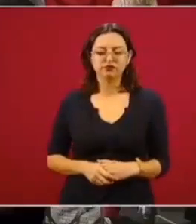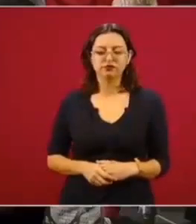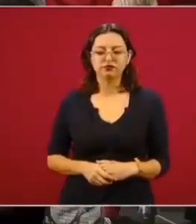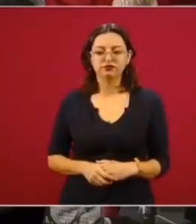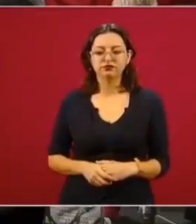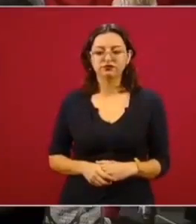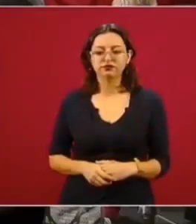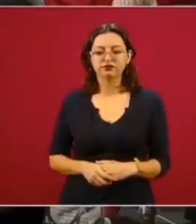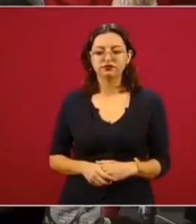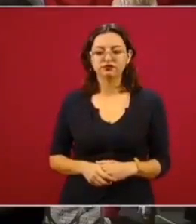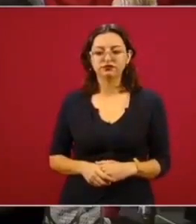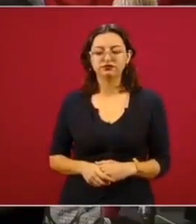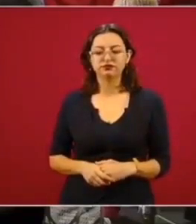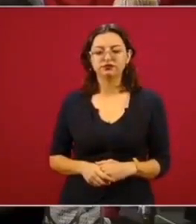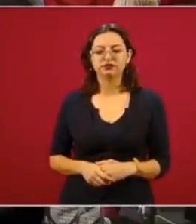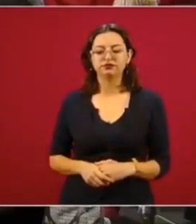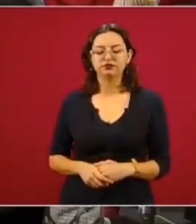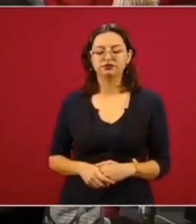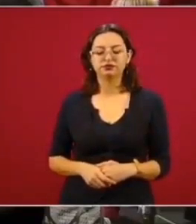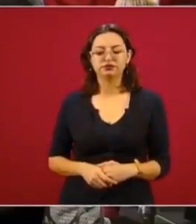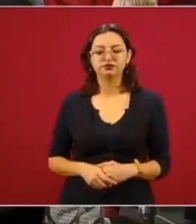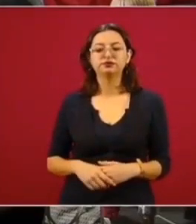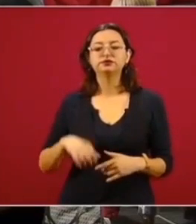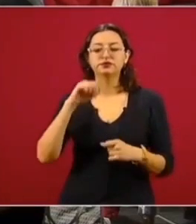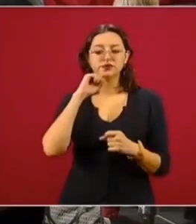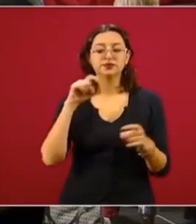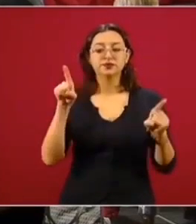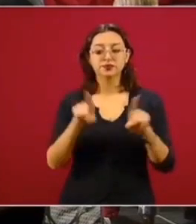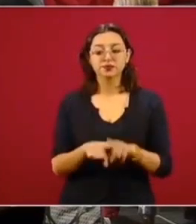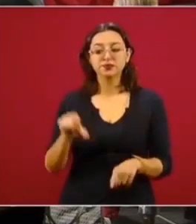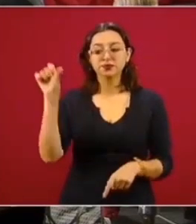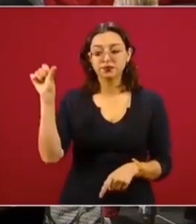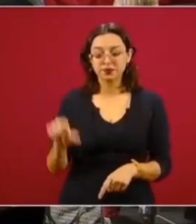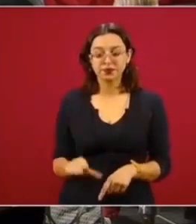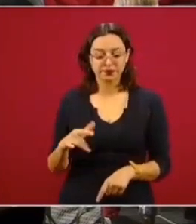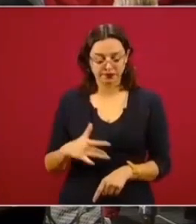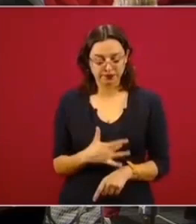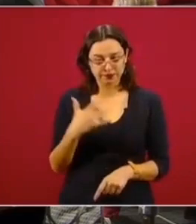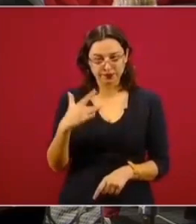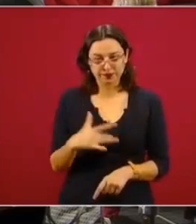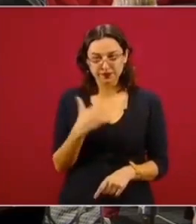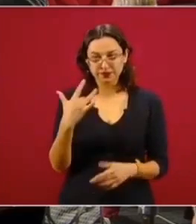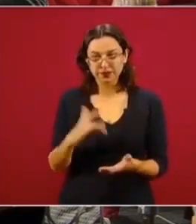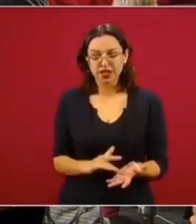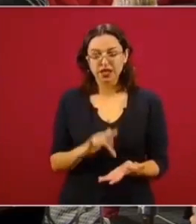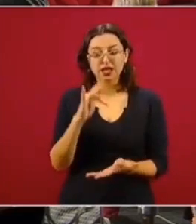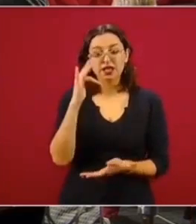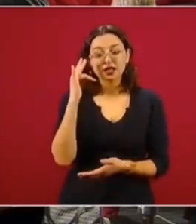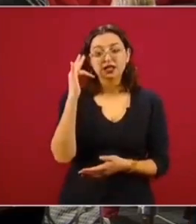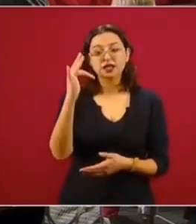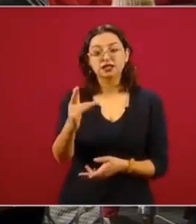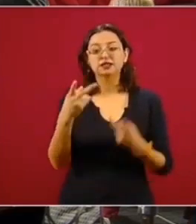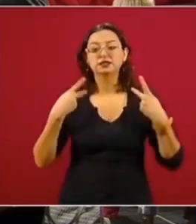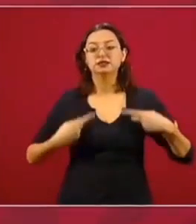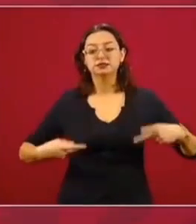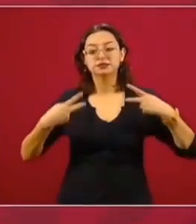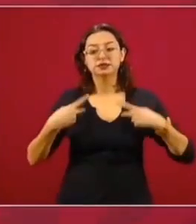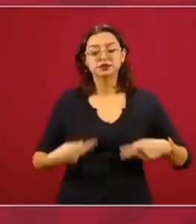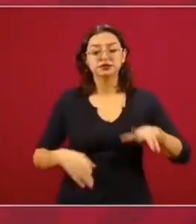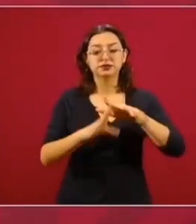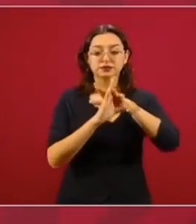Hoy queremos agradecer a los migrantes